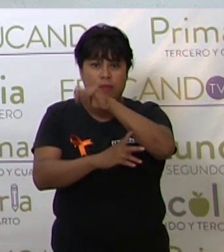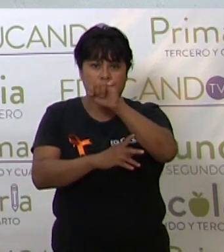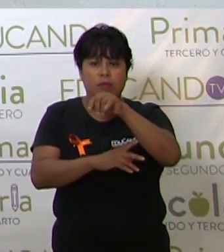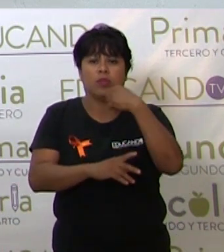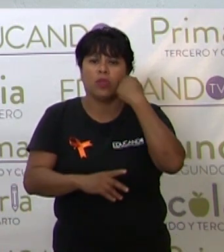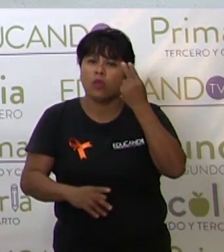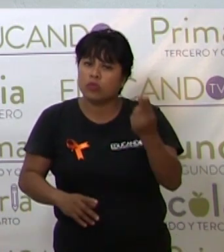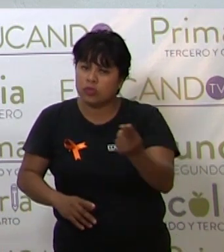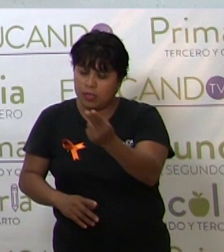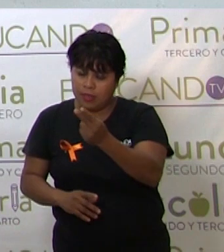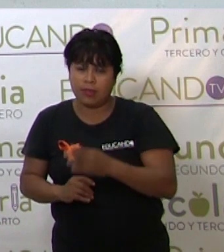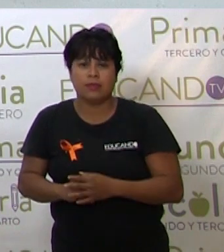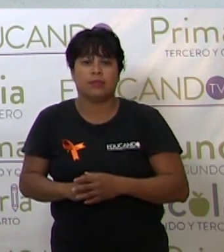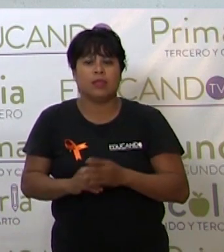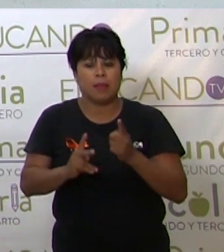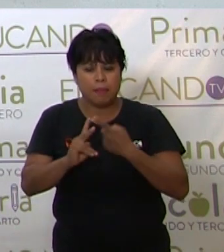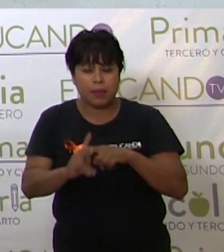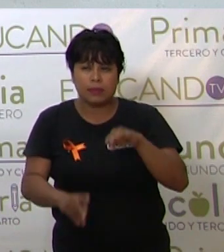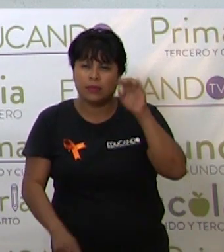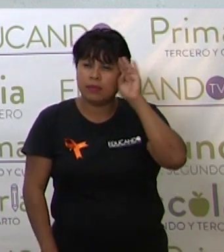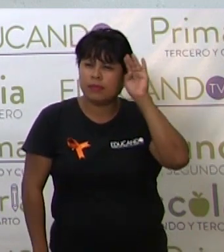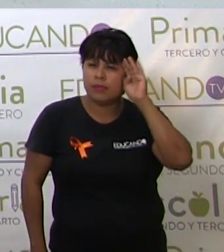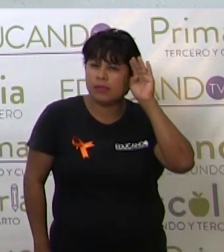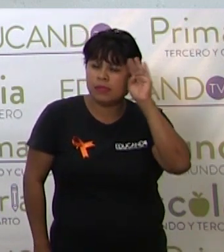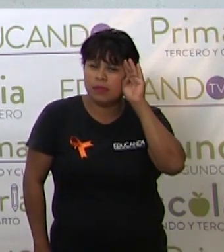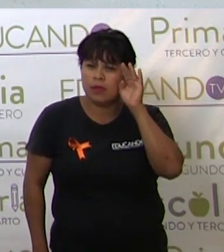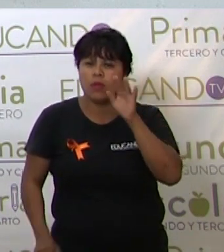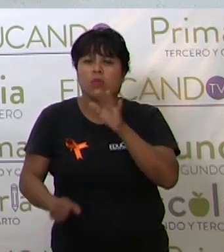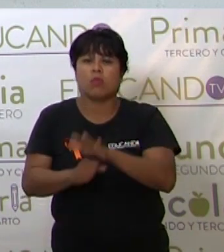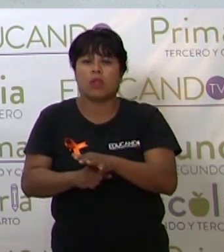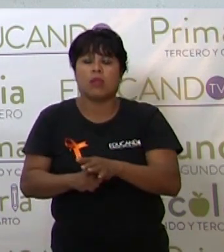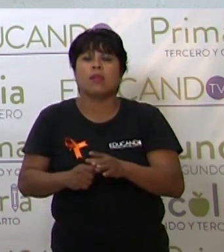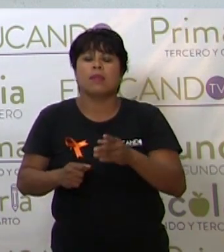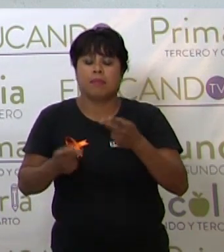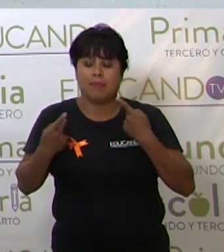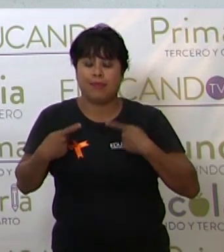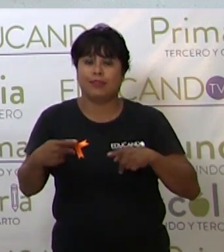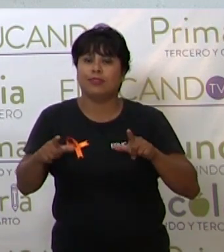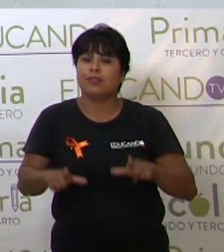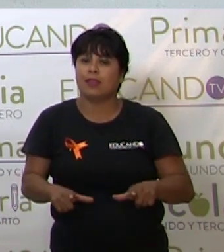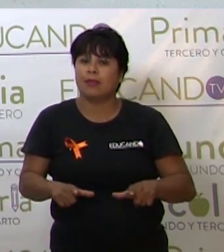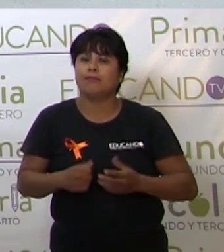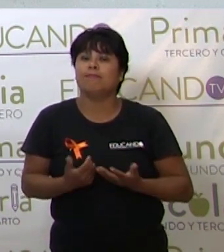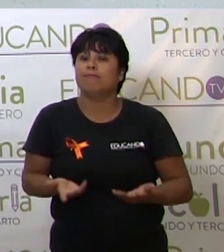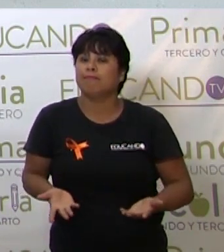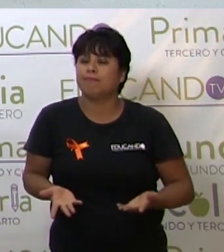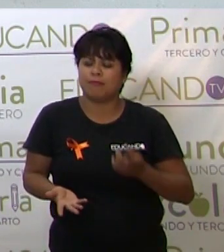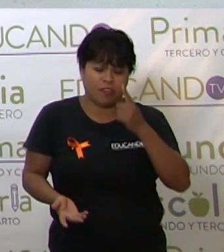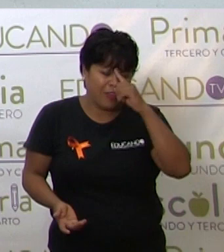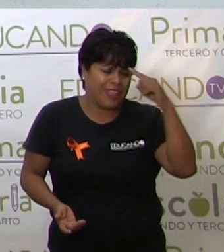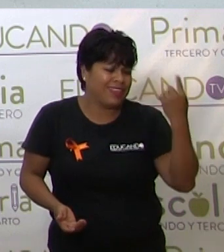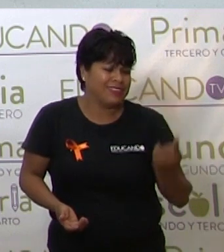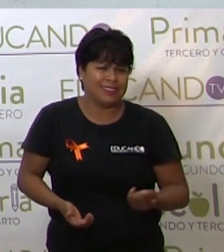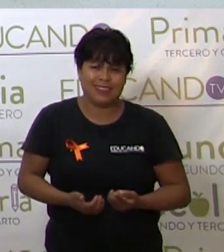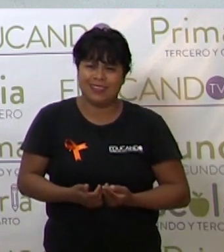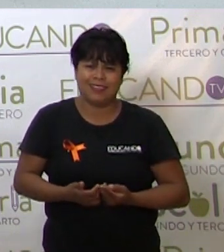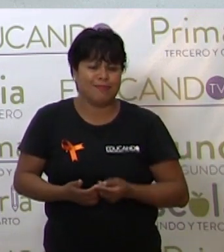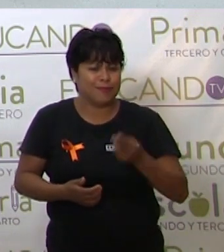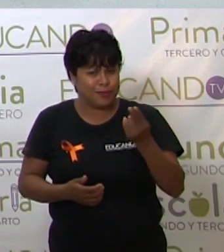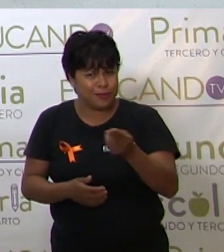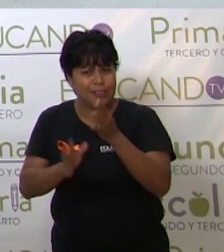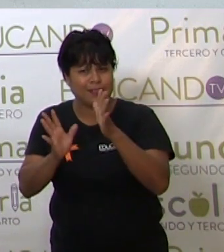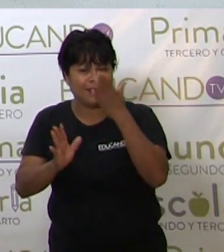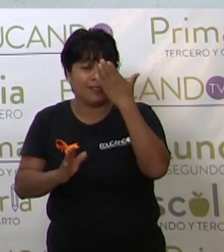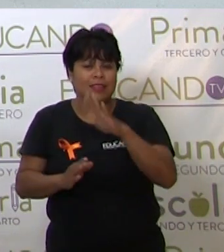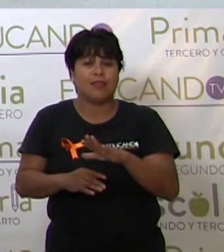que ustedes empezaran a reflexionar cuáles serían los pronombres personales. Es muy fácil. Ustedes ya lo